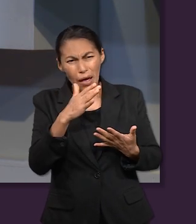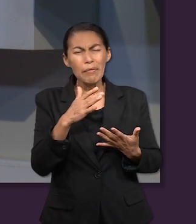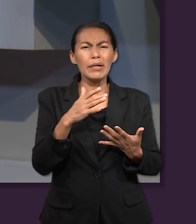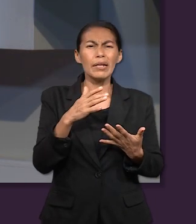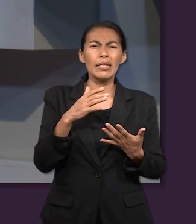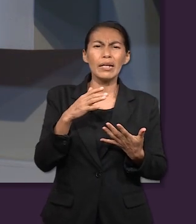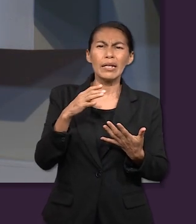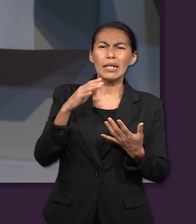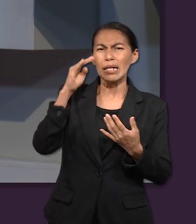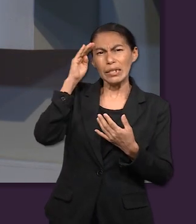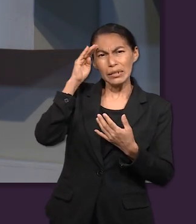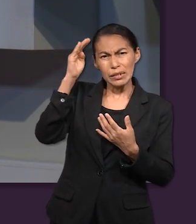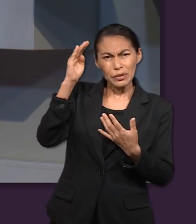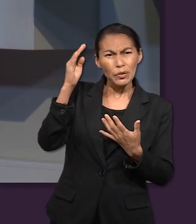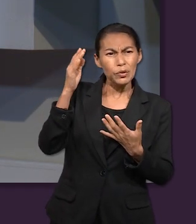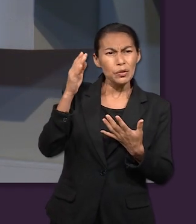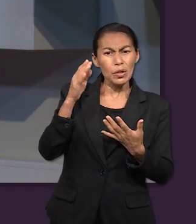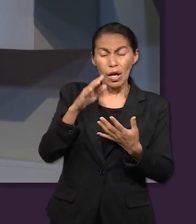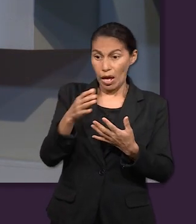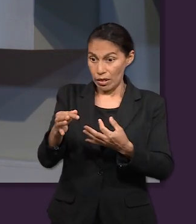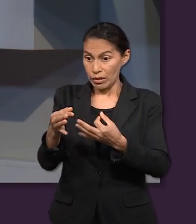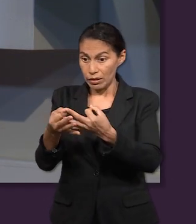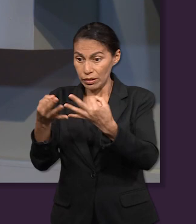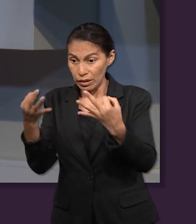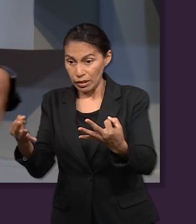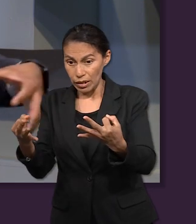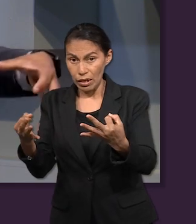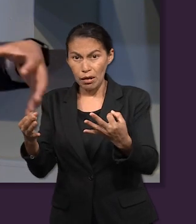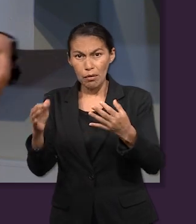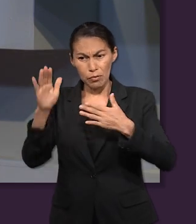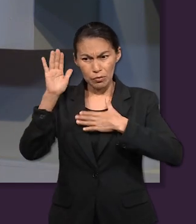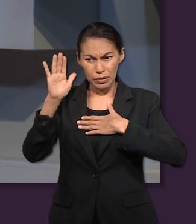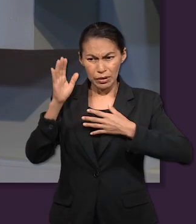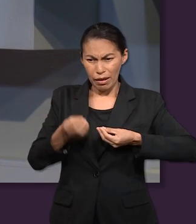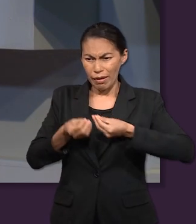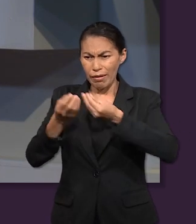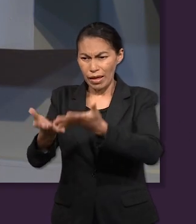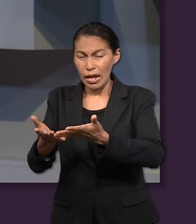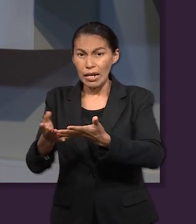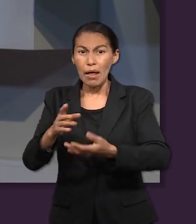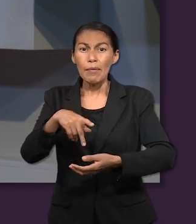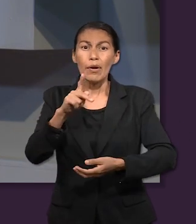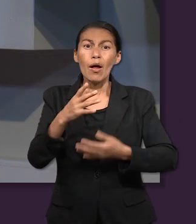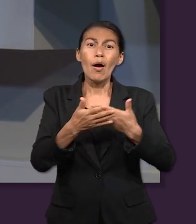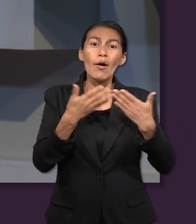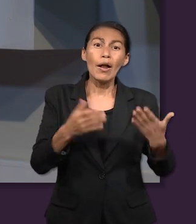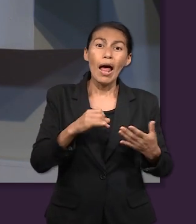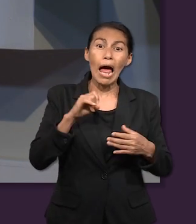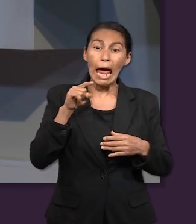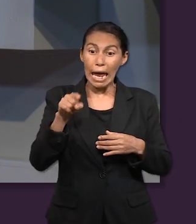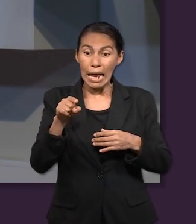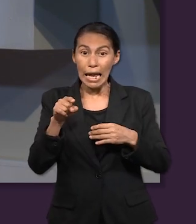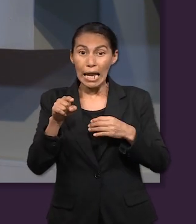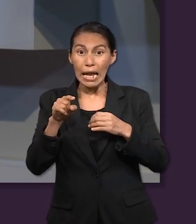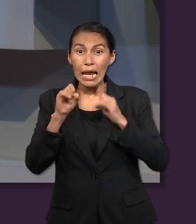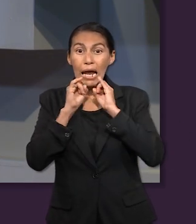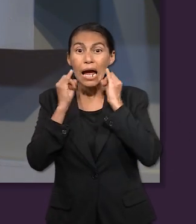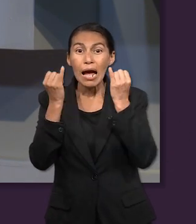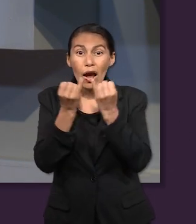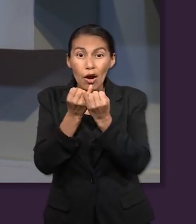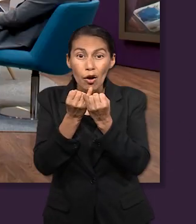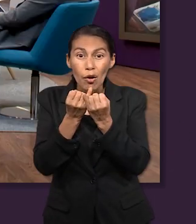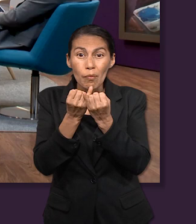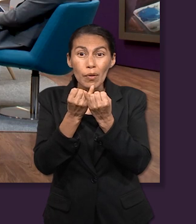sabía que el Señor lo había llevado a esa tierra, que a sus padres lo había puesto ahí, en la tierra prometida, y ahora tenía que salir